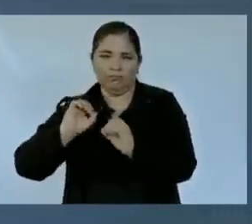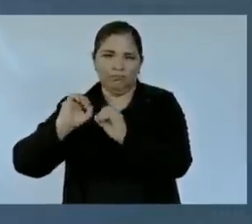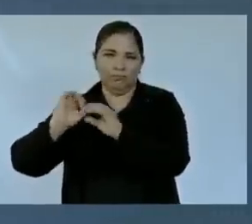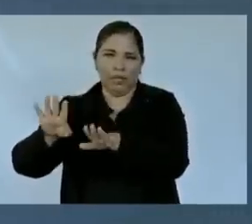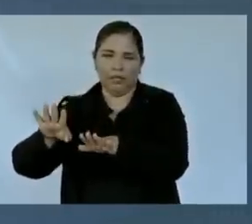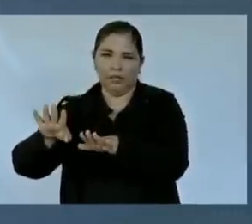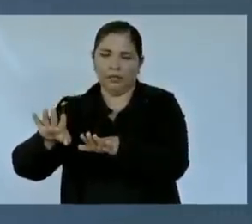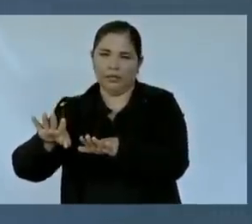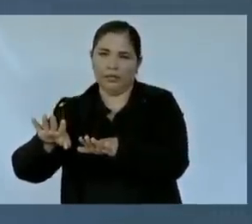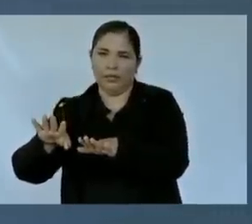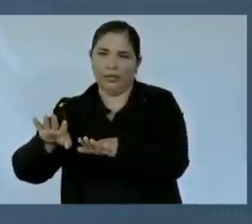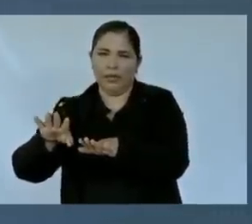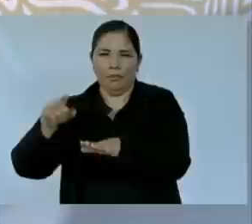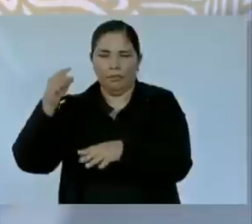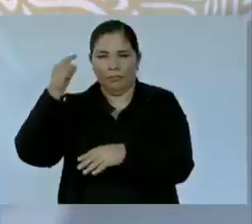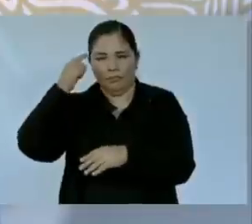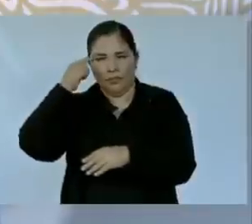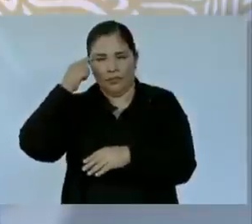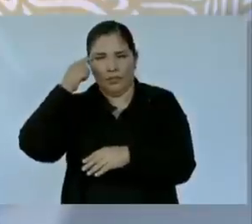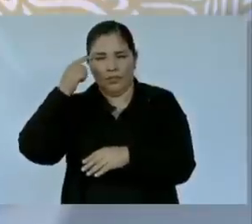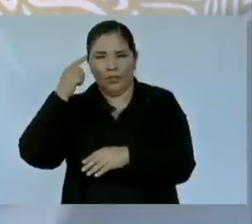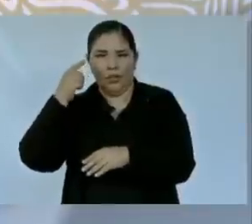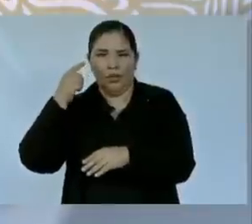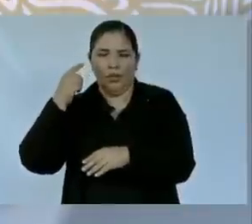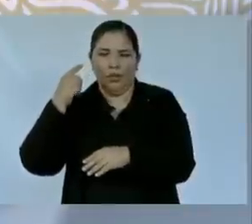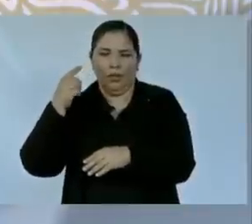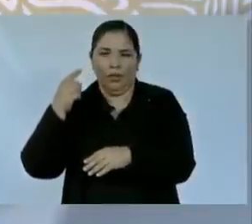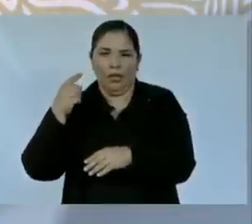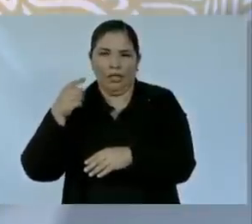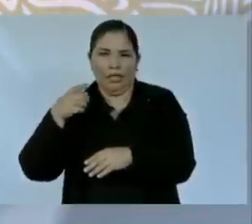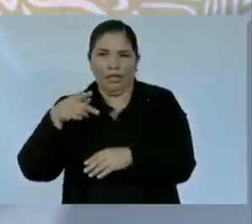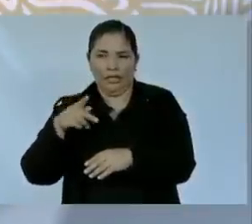pensando de que